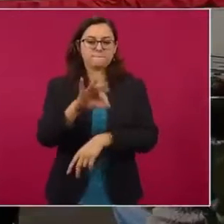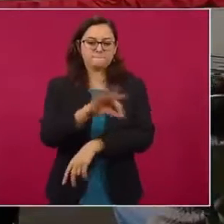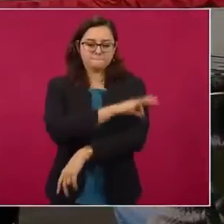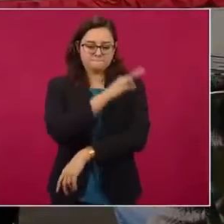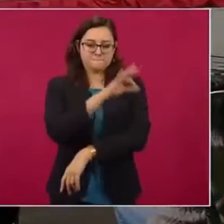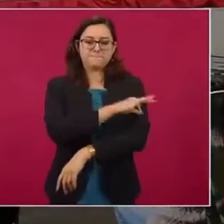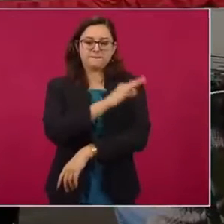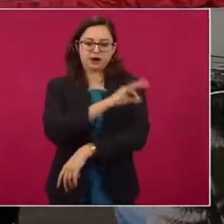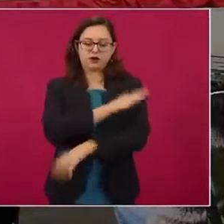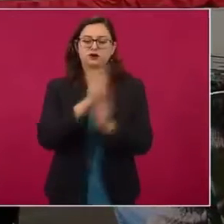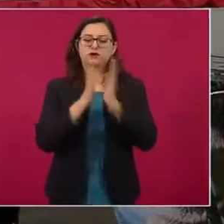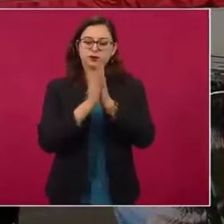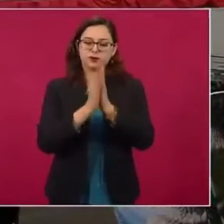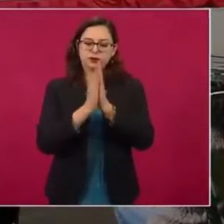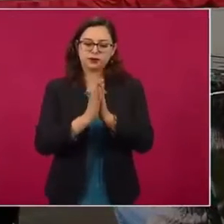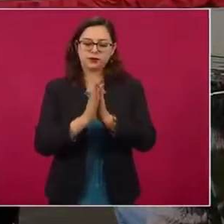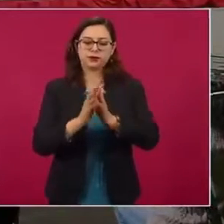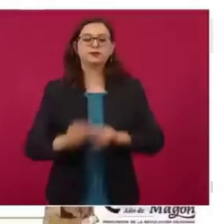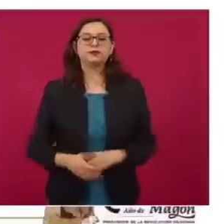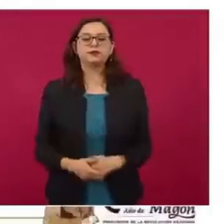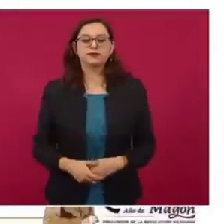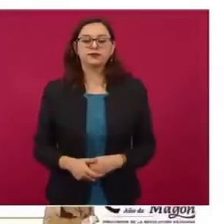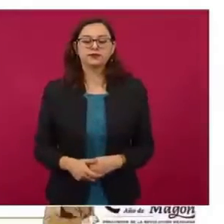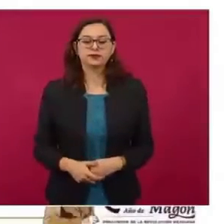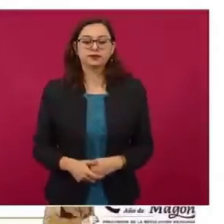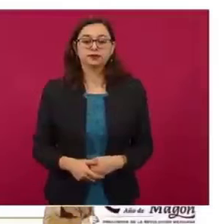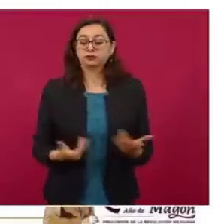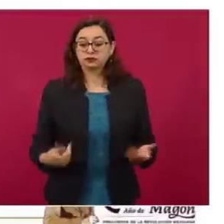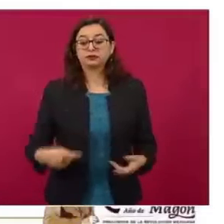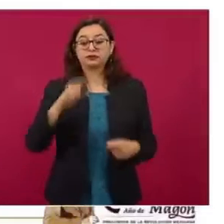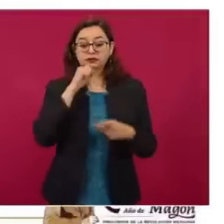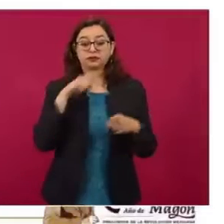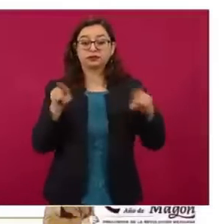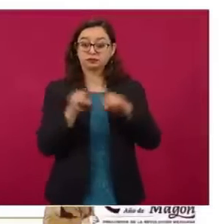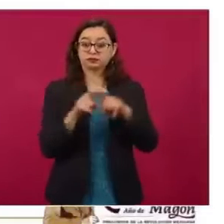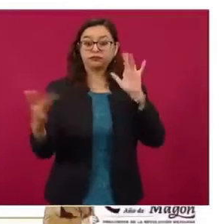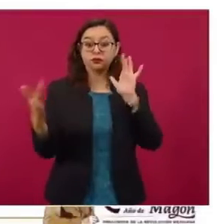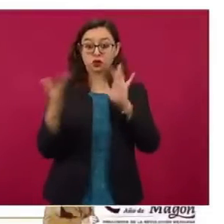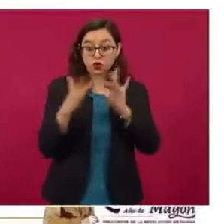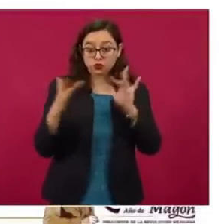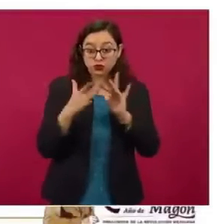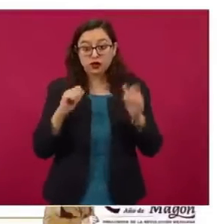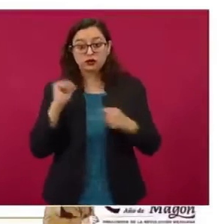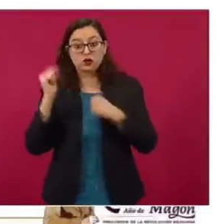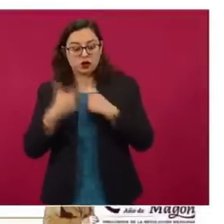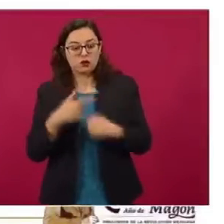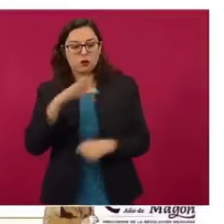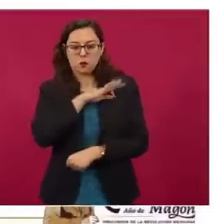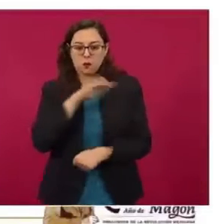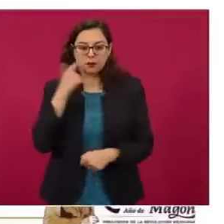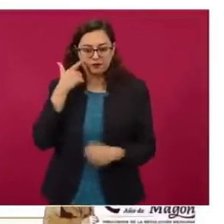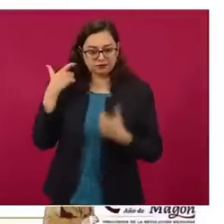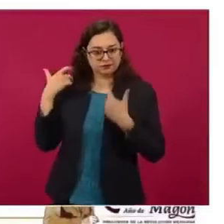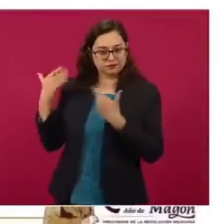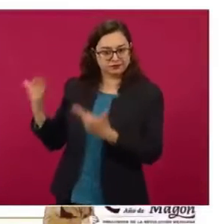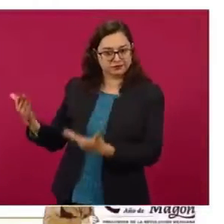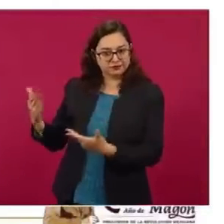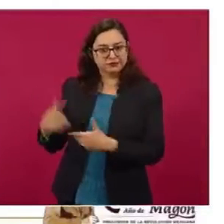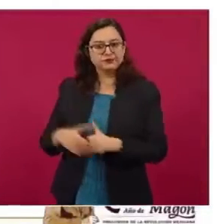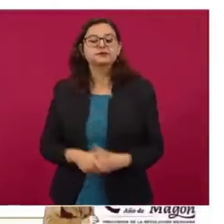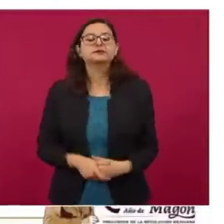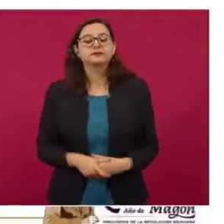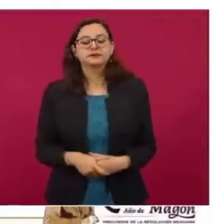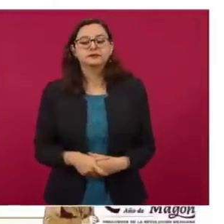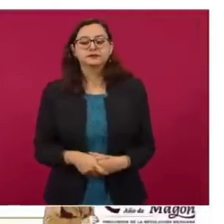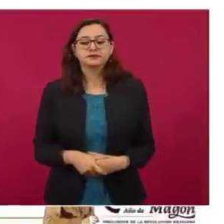la vacunación. Tenemos teniendo el contacto, las formas de contacto, que son estas páginas en las cuales estamos a sus órdenes.